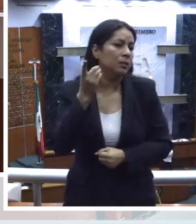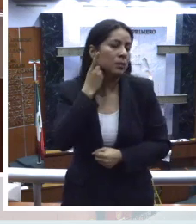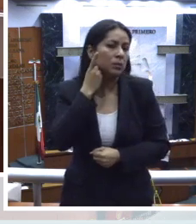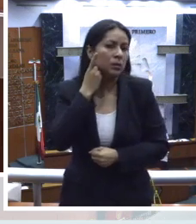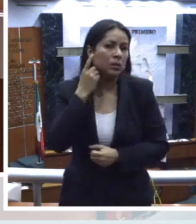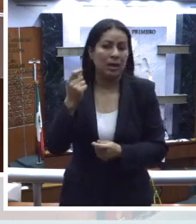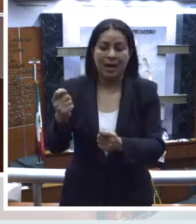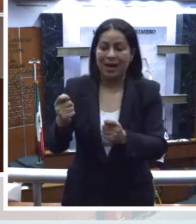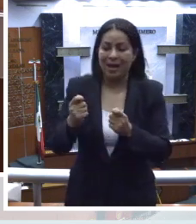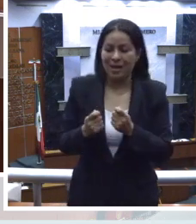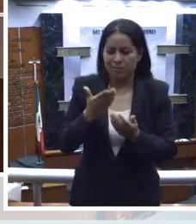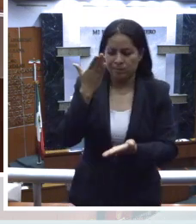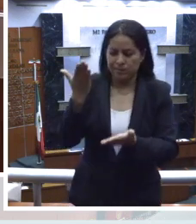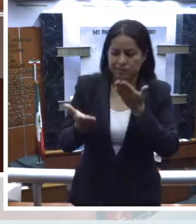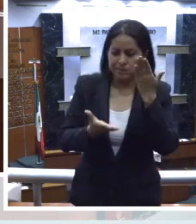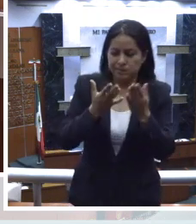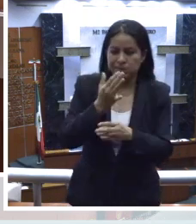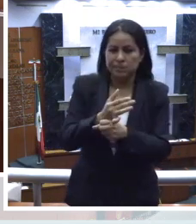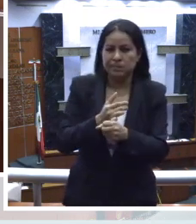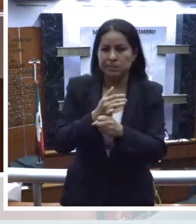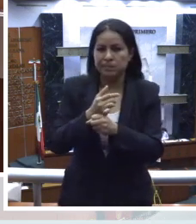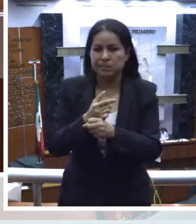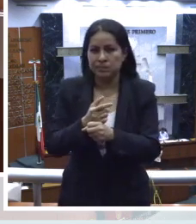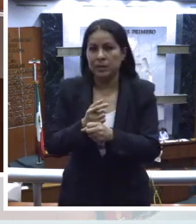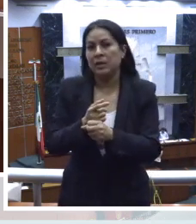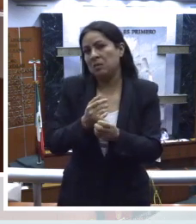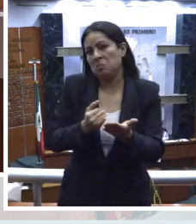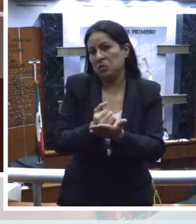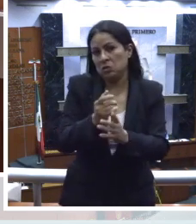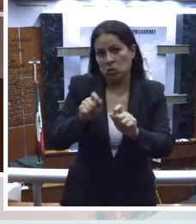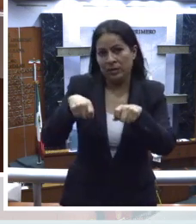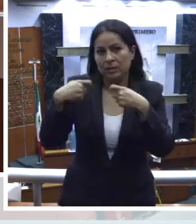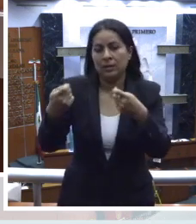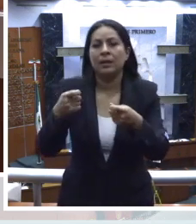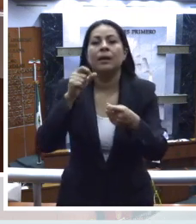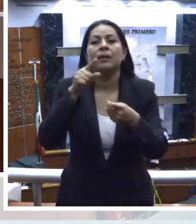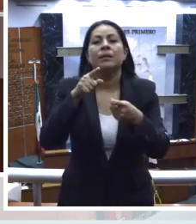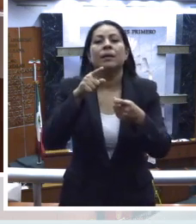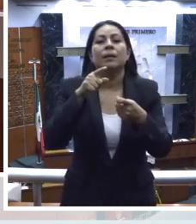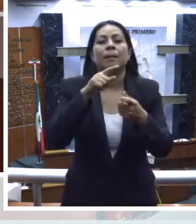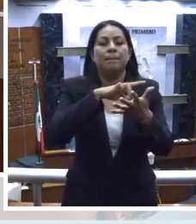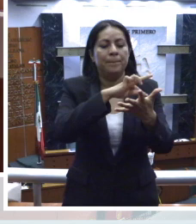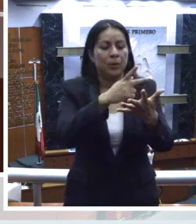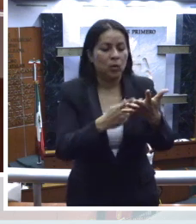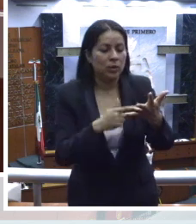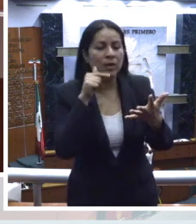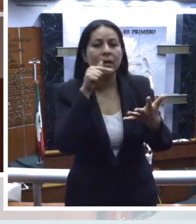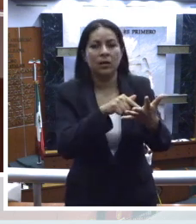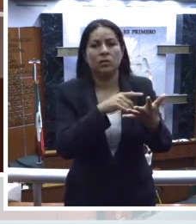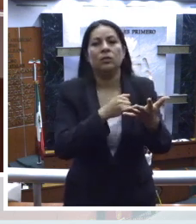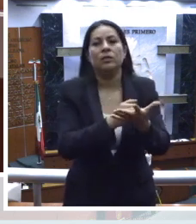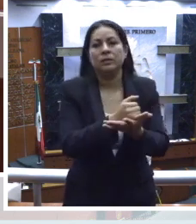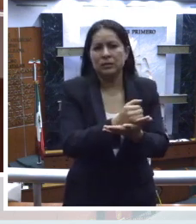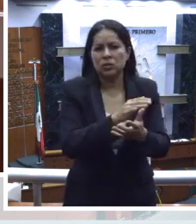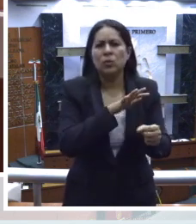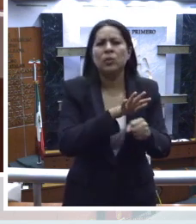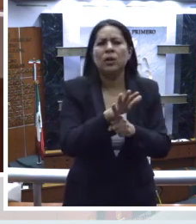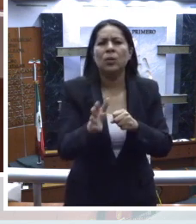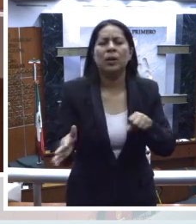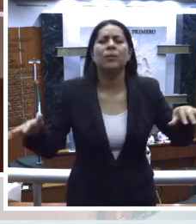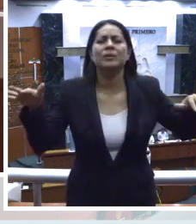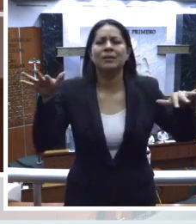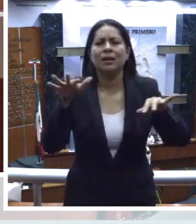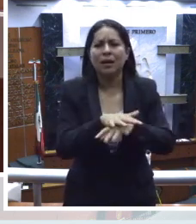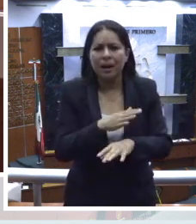Nos fue turnada para su estudio, análisis y emisión del dictamen de la minuta, proyecto de decreto por el que se